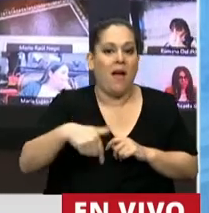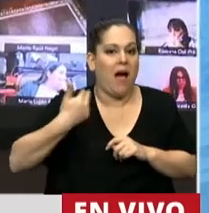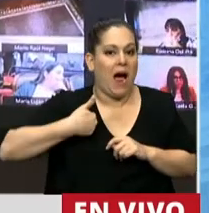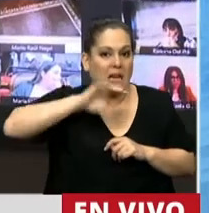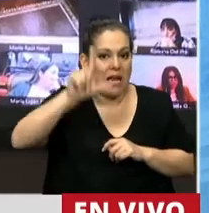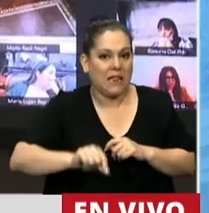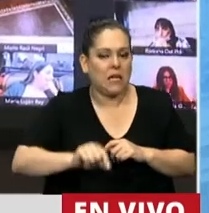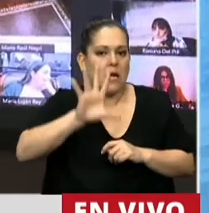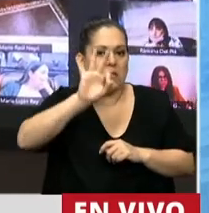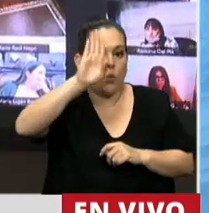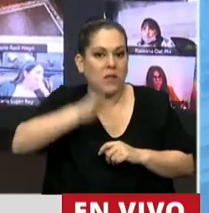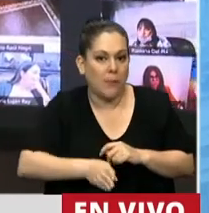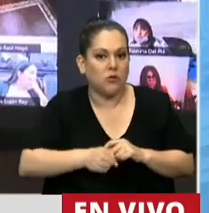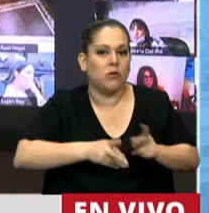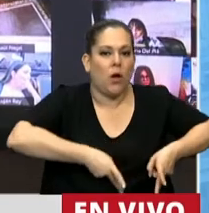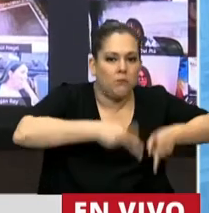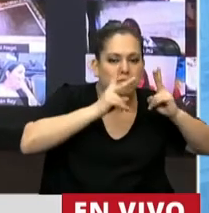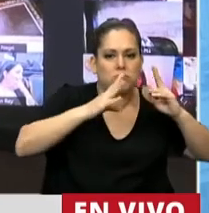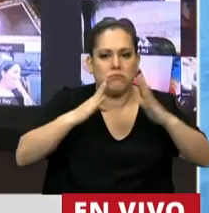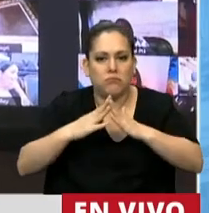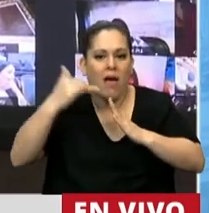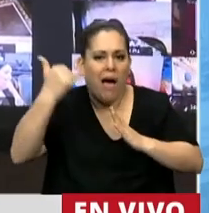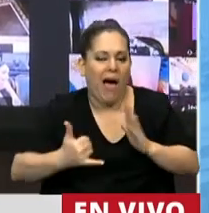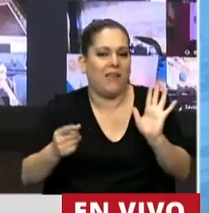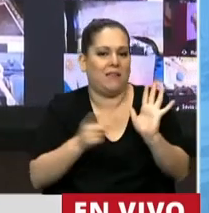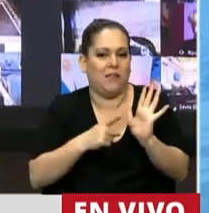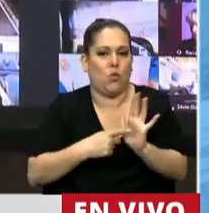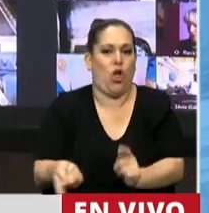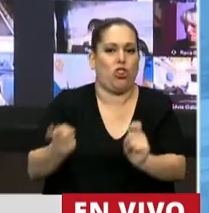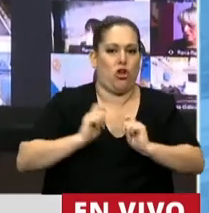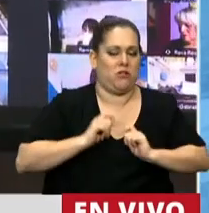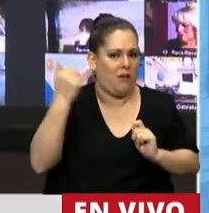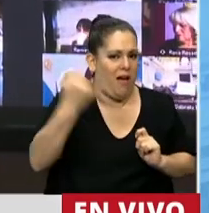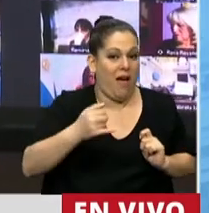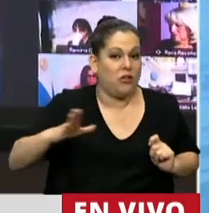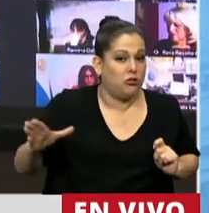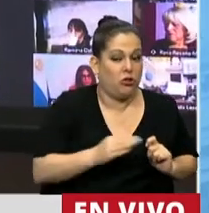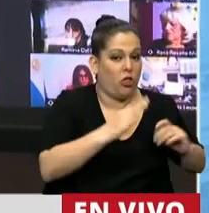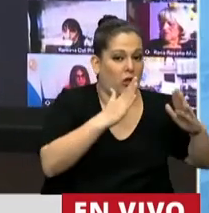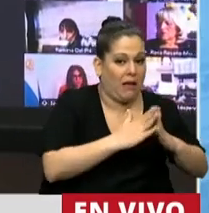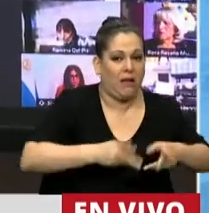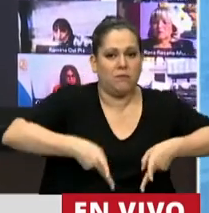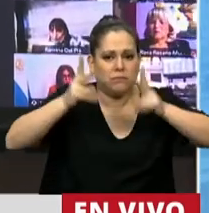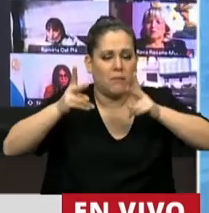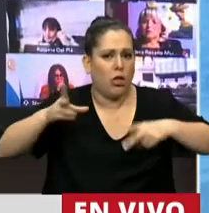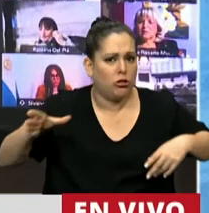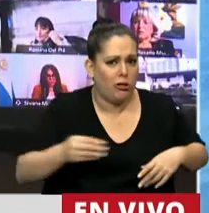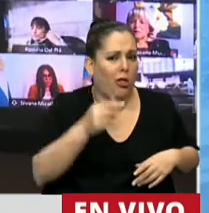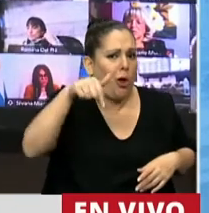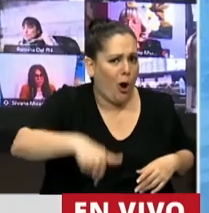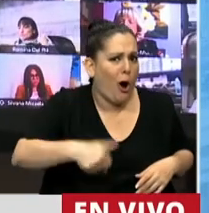de los inmuebles tienen como antecedente un título de donación. Todos esos inmuebles están hoy bajo estado de sospecha